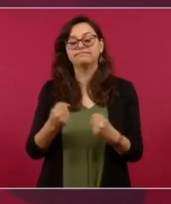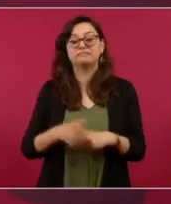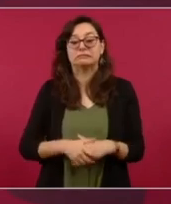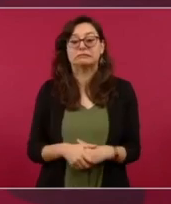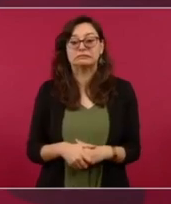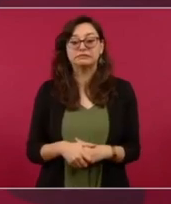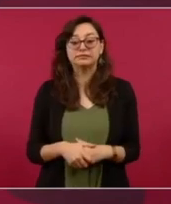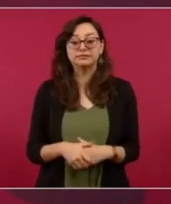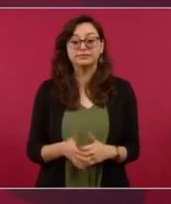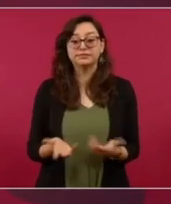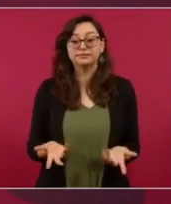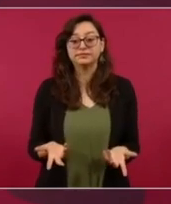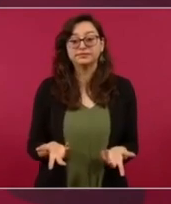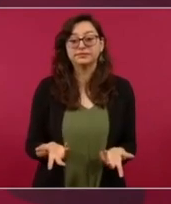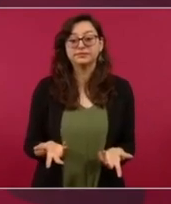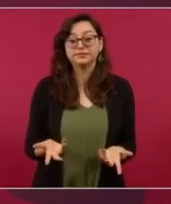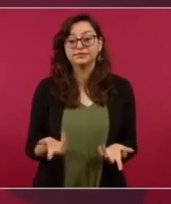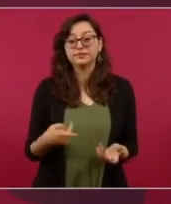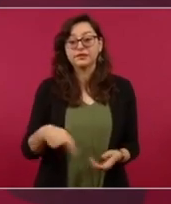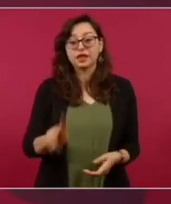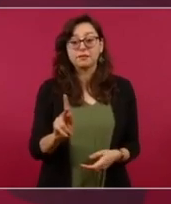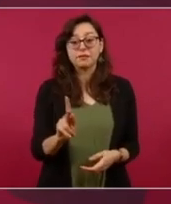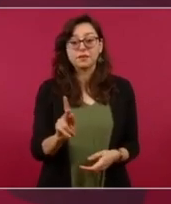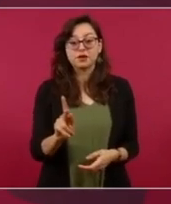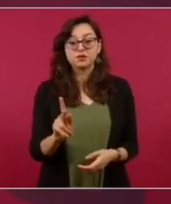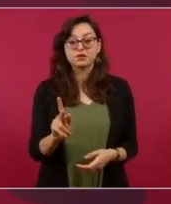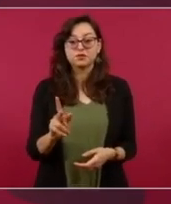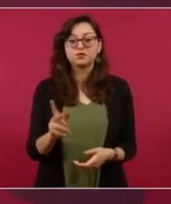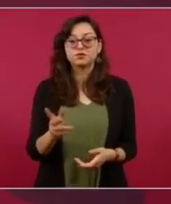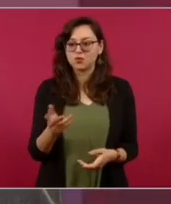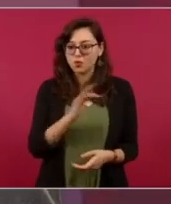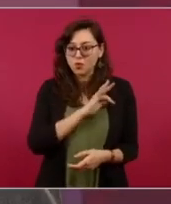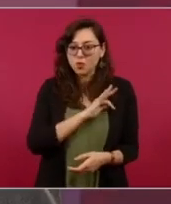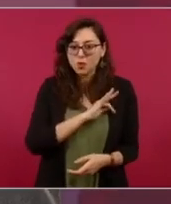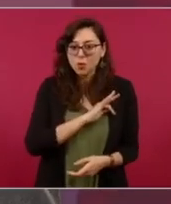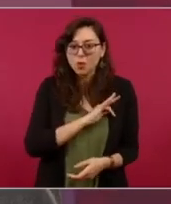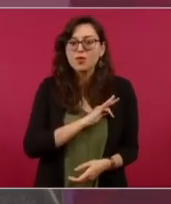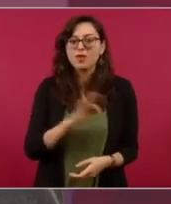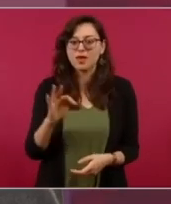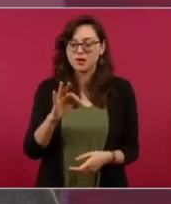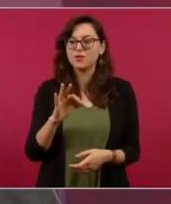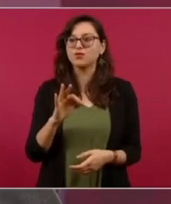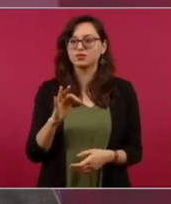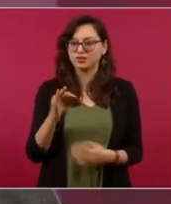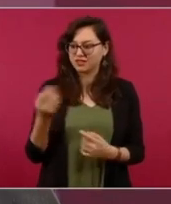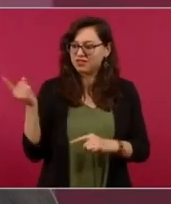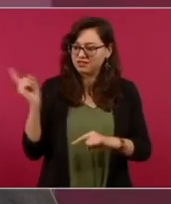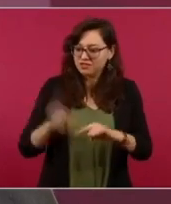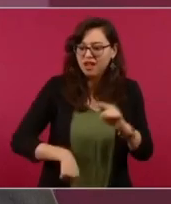de celebrar de que lo estamos haciendo de manera pacífica